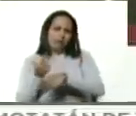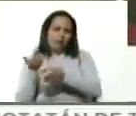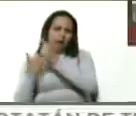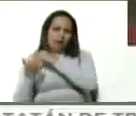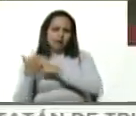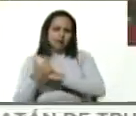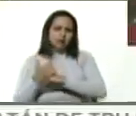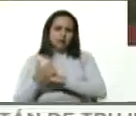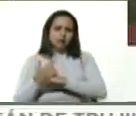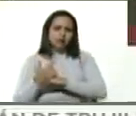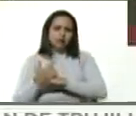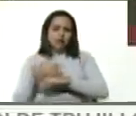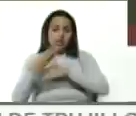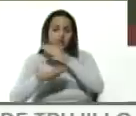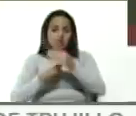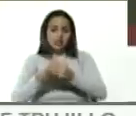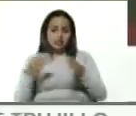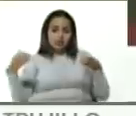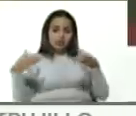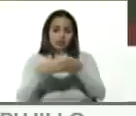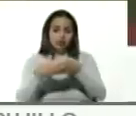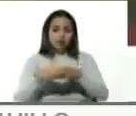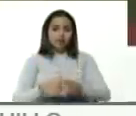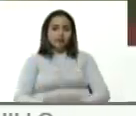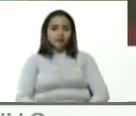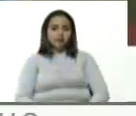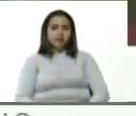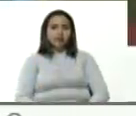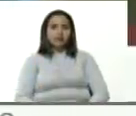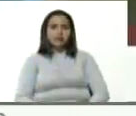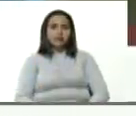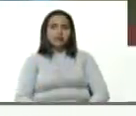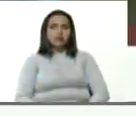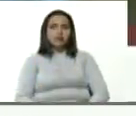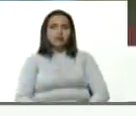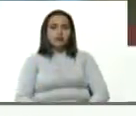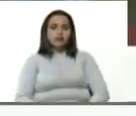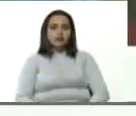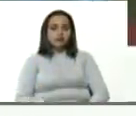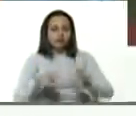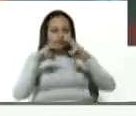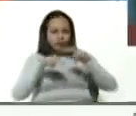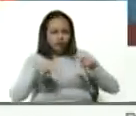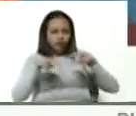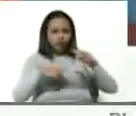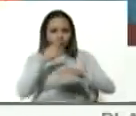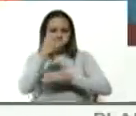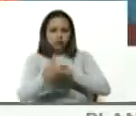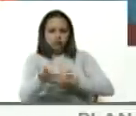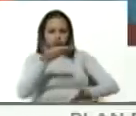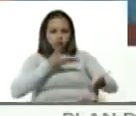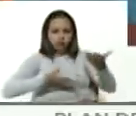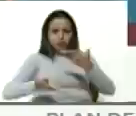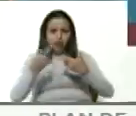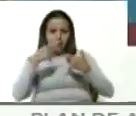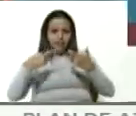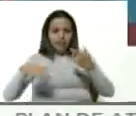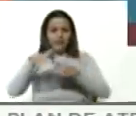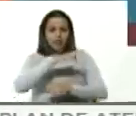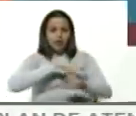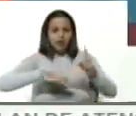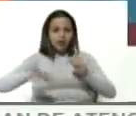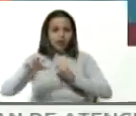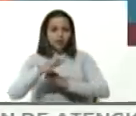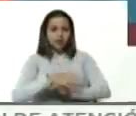vicepremier Yuri Borisov revisamos los proyectos bilaterales en distintas áreas desde